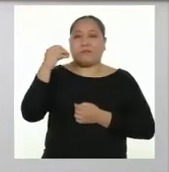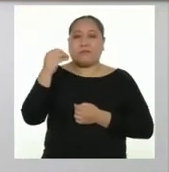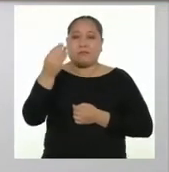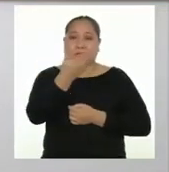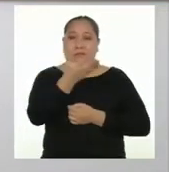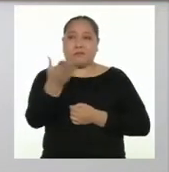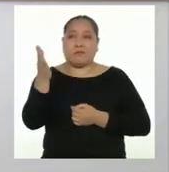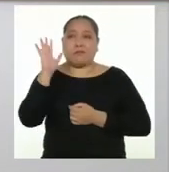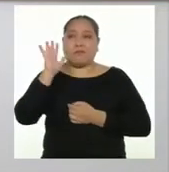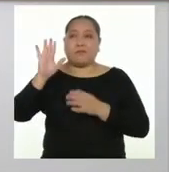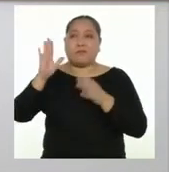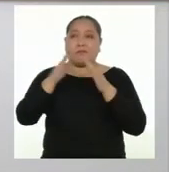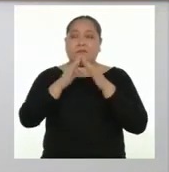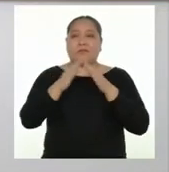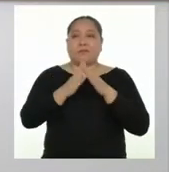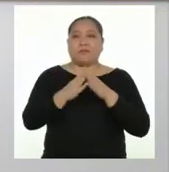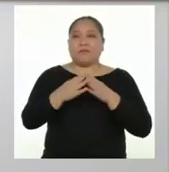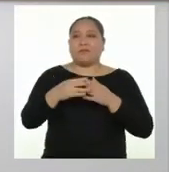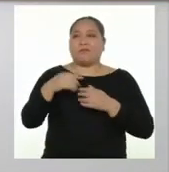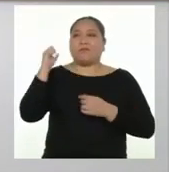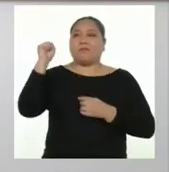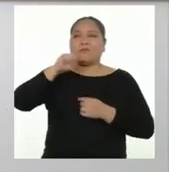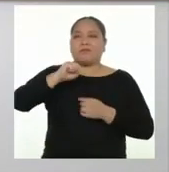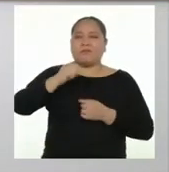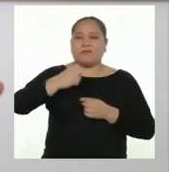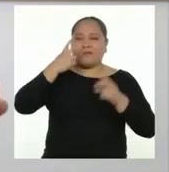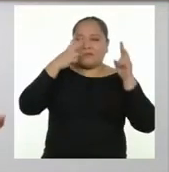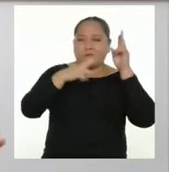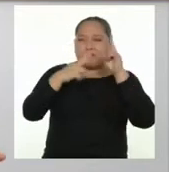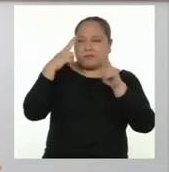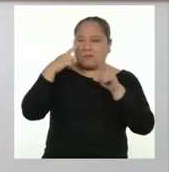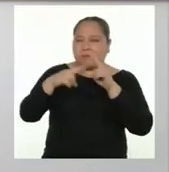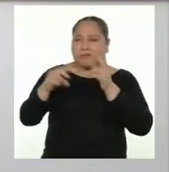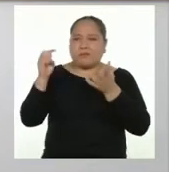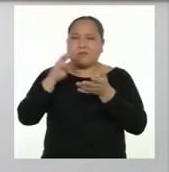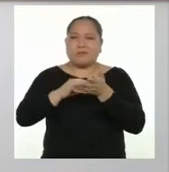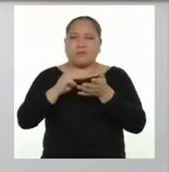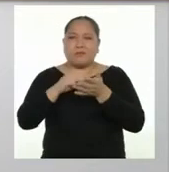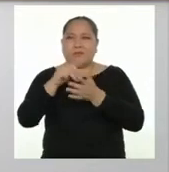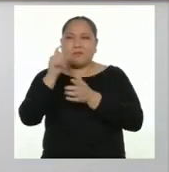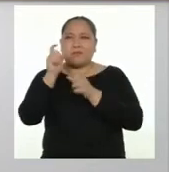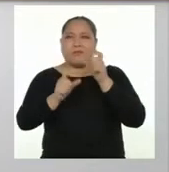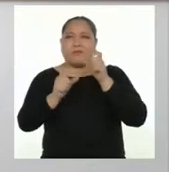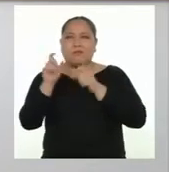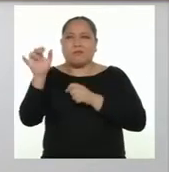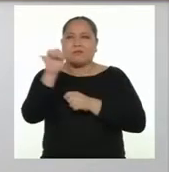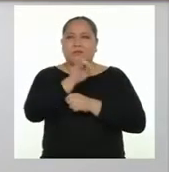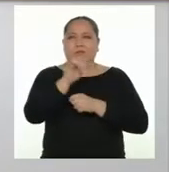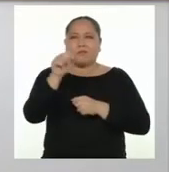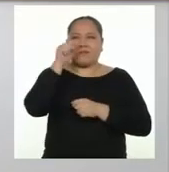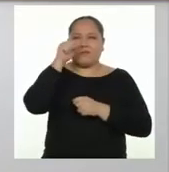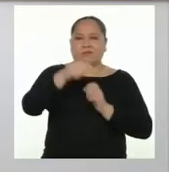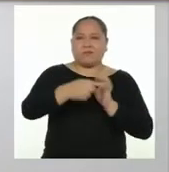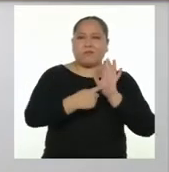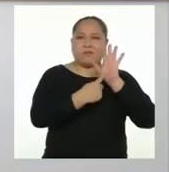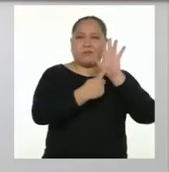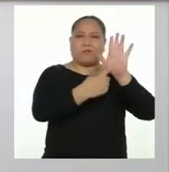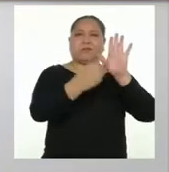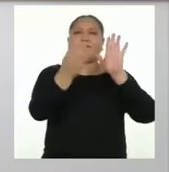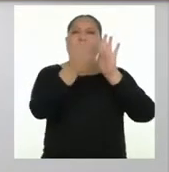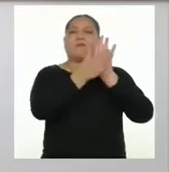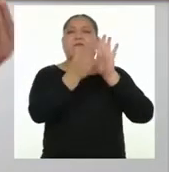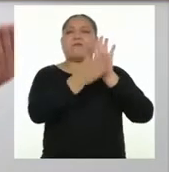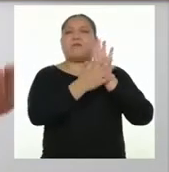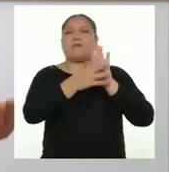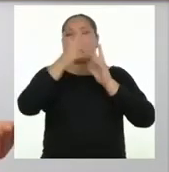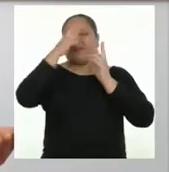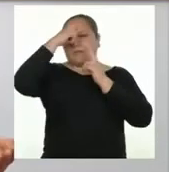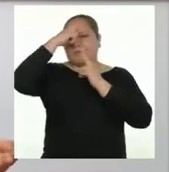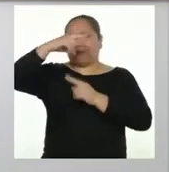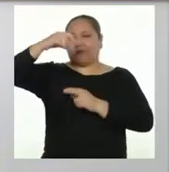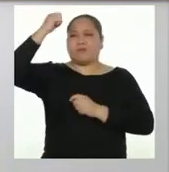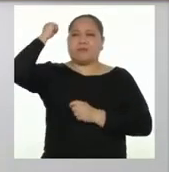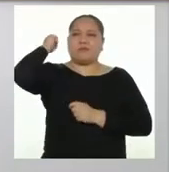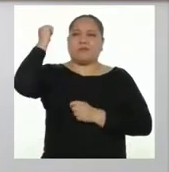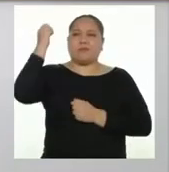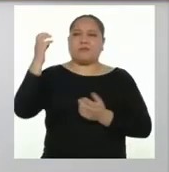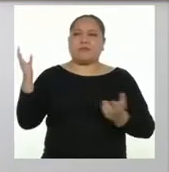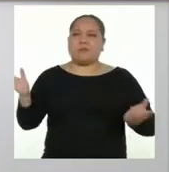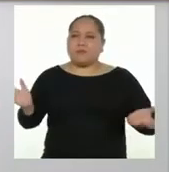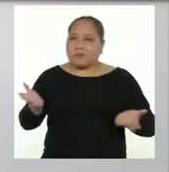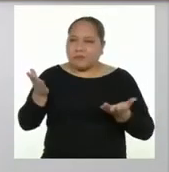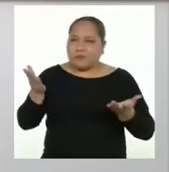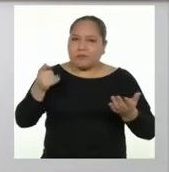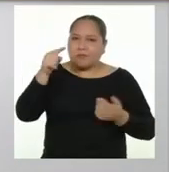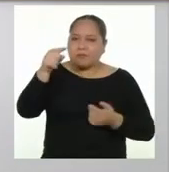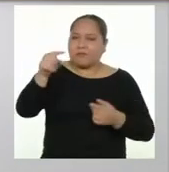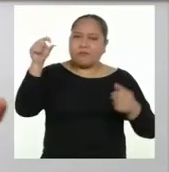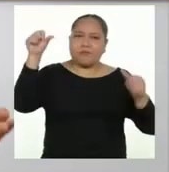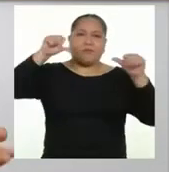chicos en sus casas. Y cada vez hay más personas que toman situaciones como esta para hacer valer sus derechos y concientizar a